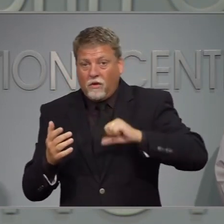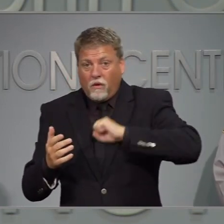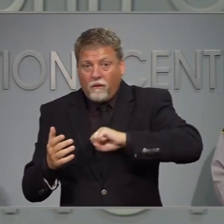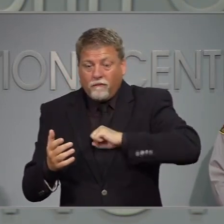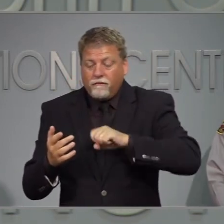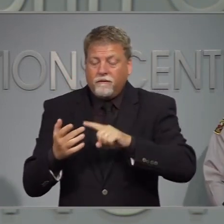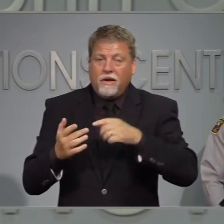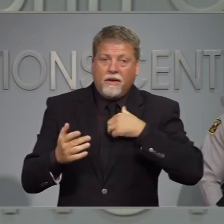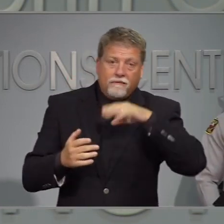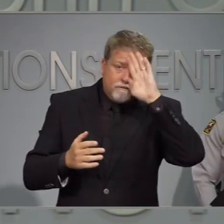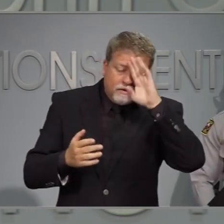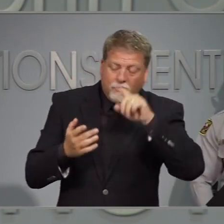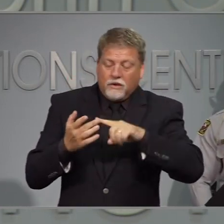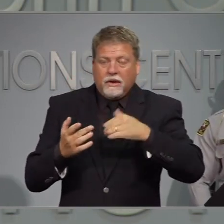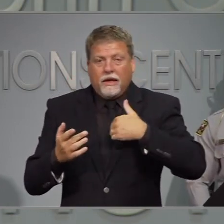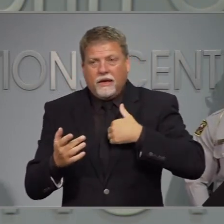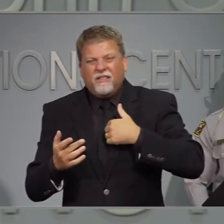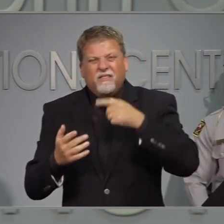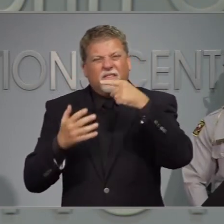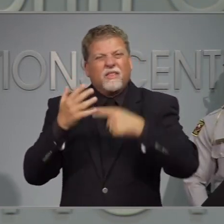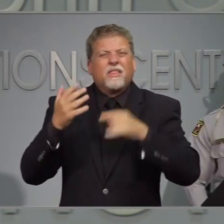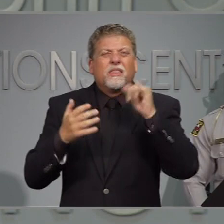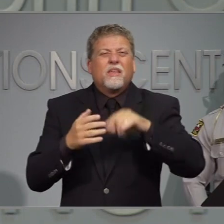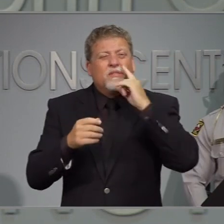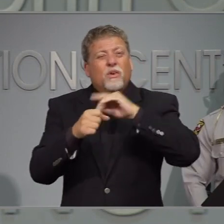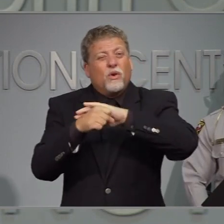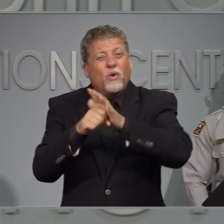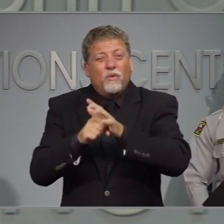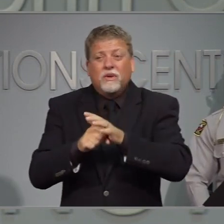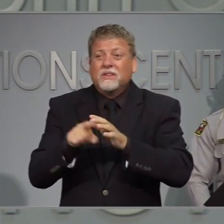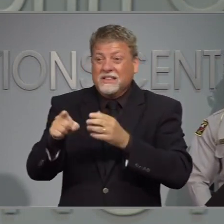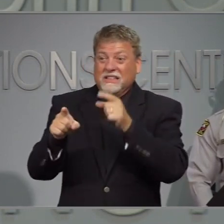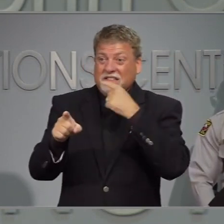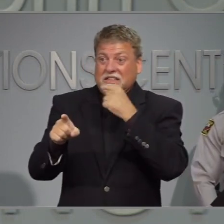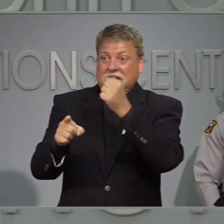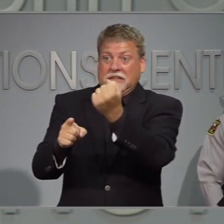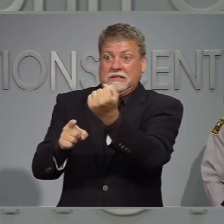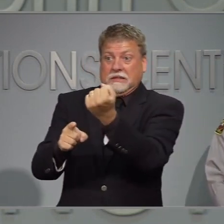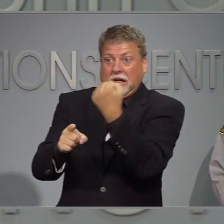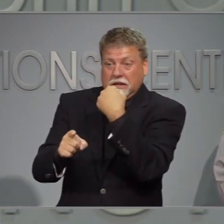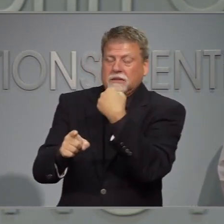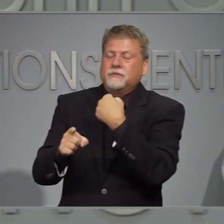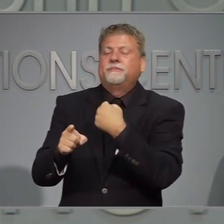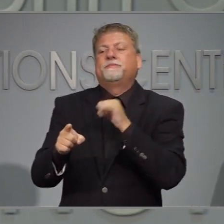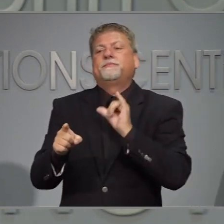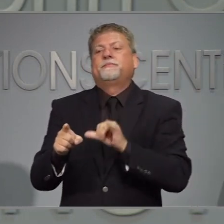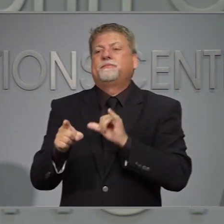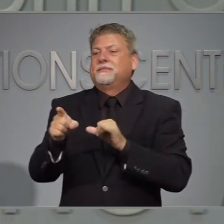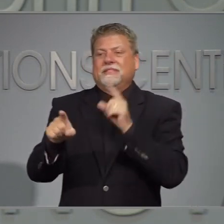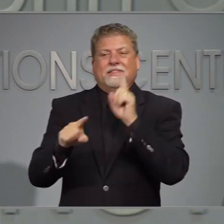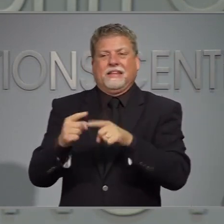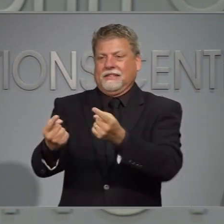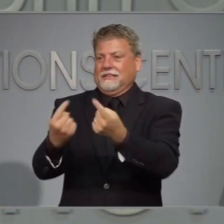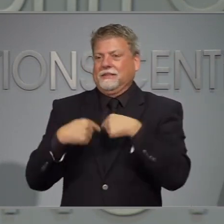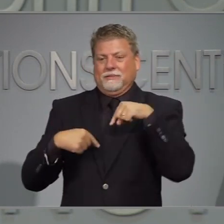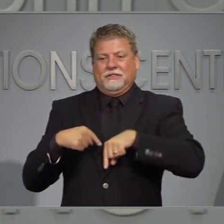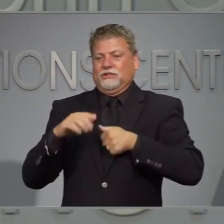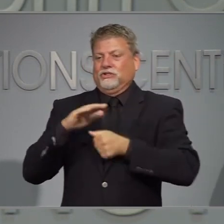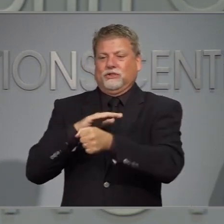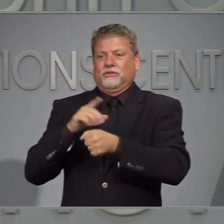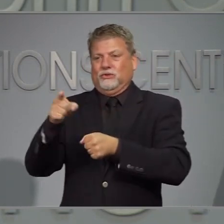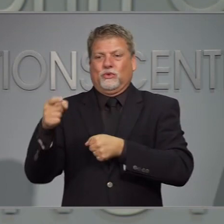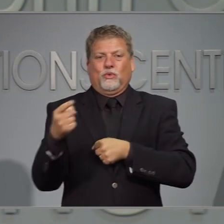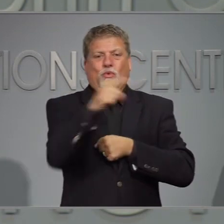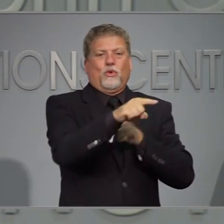enviados a un lugar donde puedan estar aislados dependiendo de las condiciones. se va a una institución a una